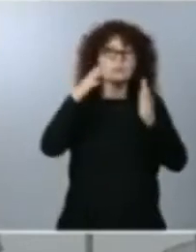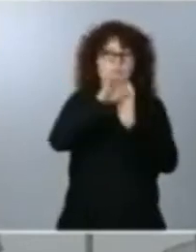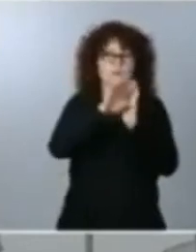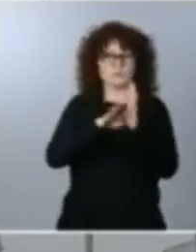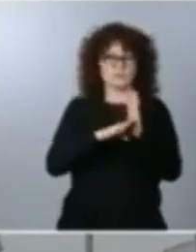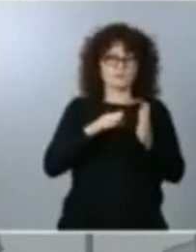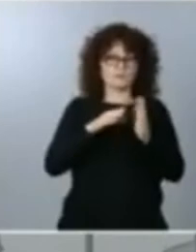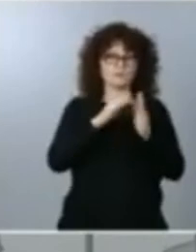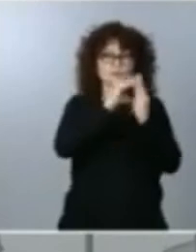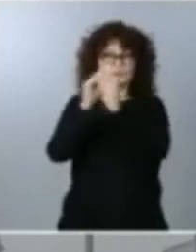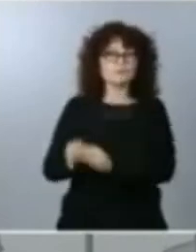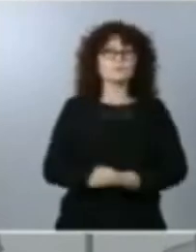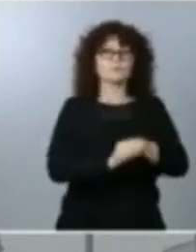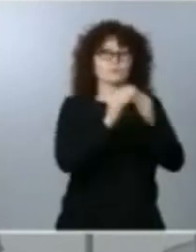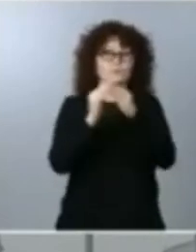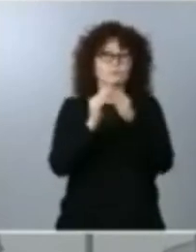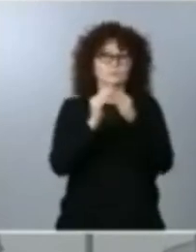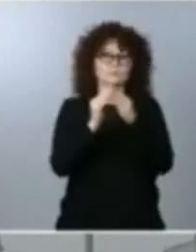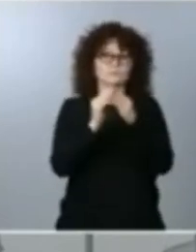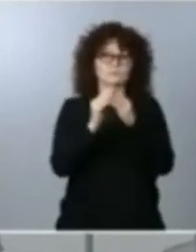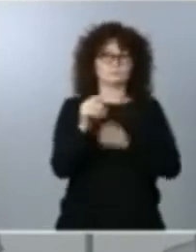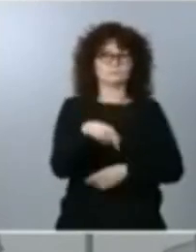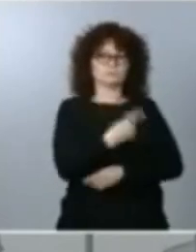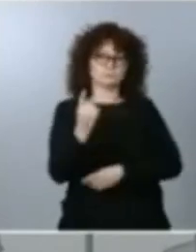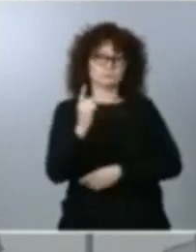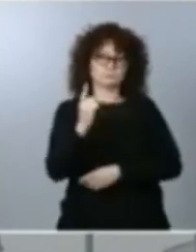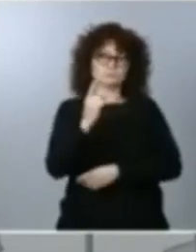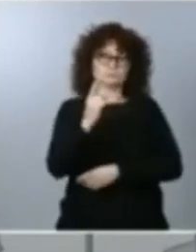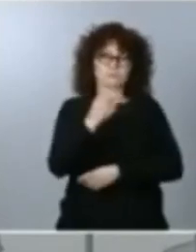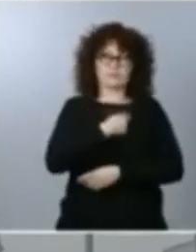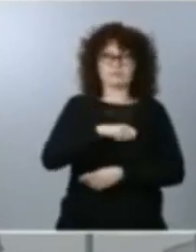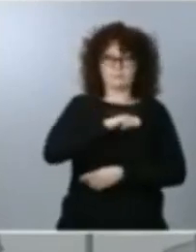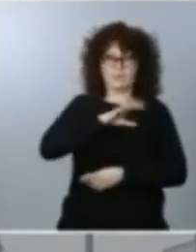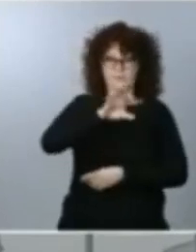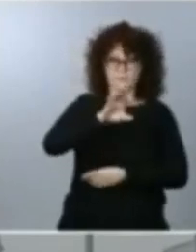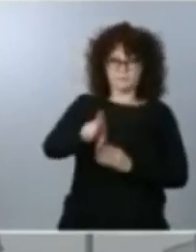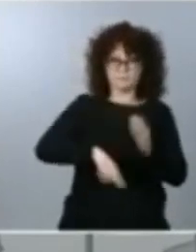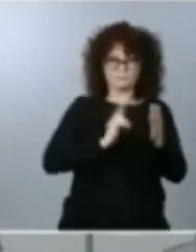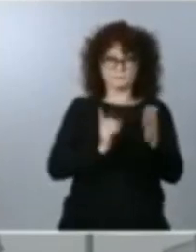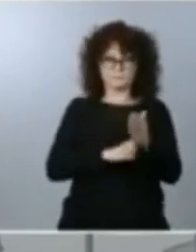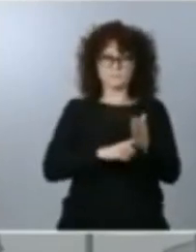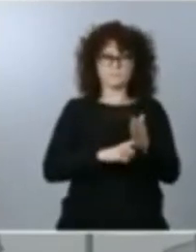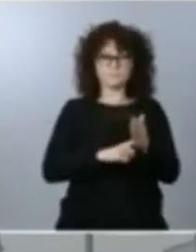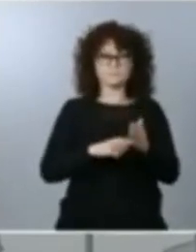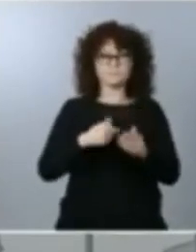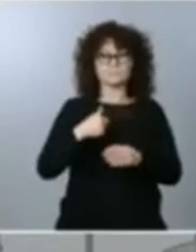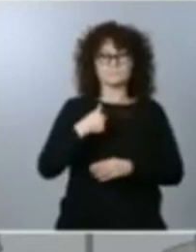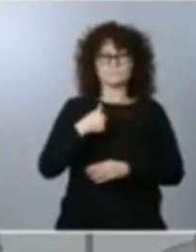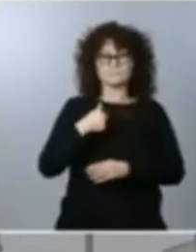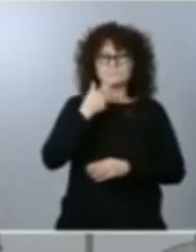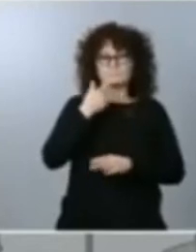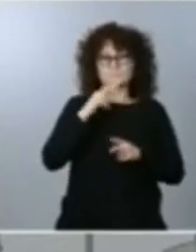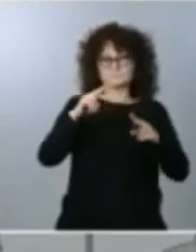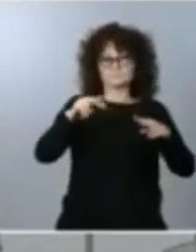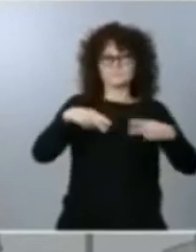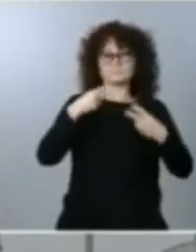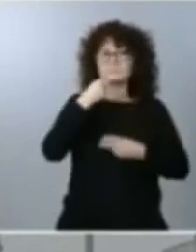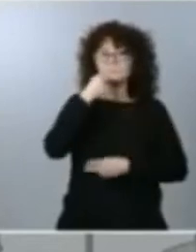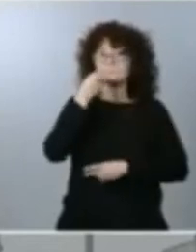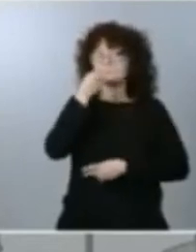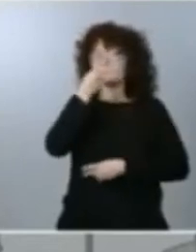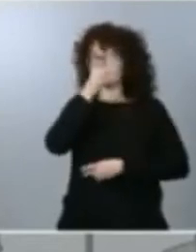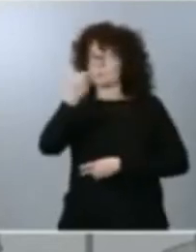al conjunto del país en muchas ocasiones permítame en fin este apunte se habla por parte de los medios de comunicación